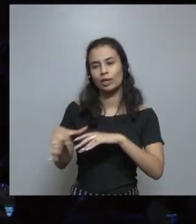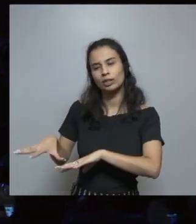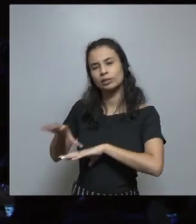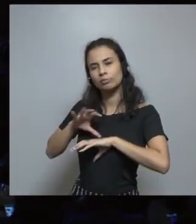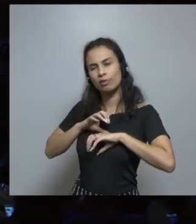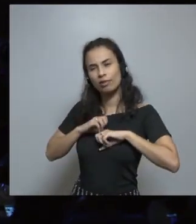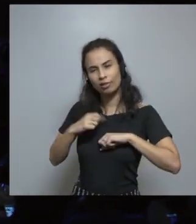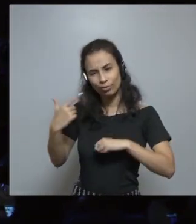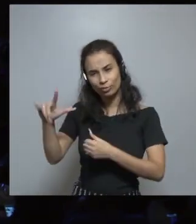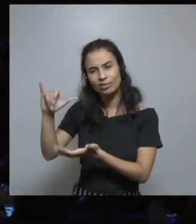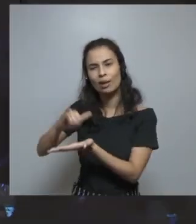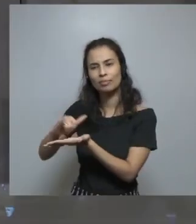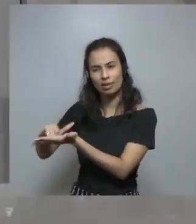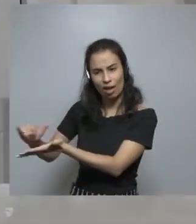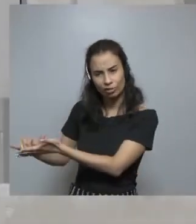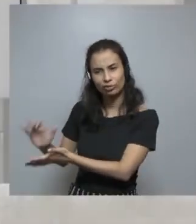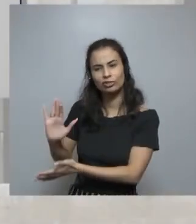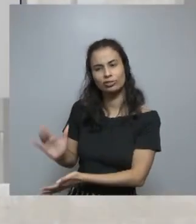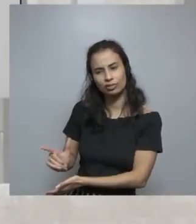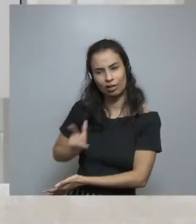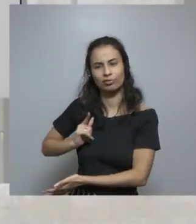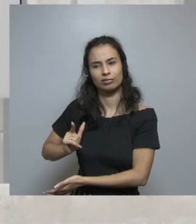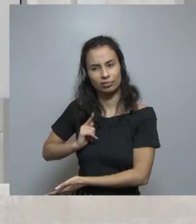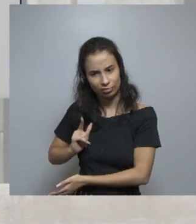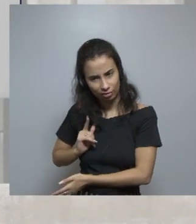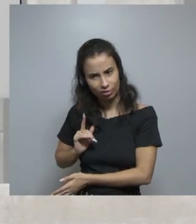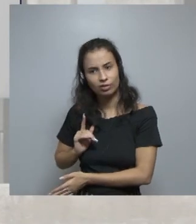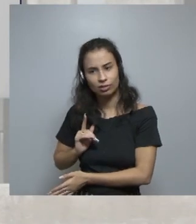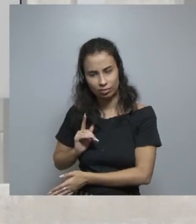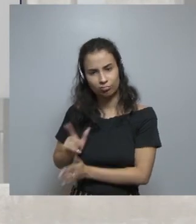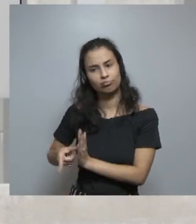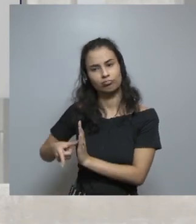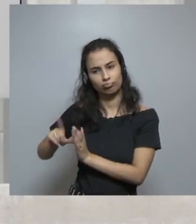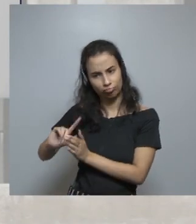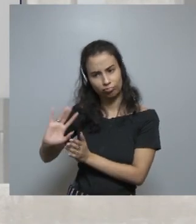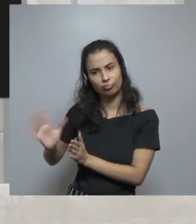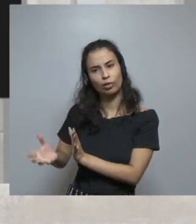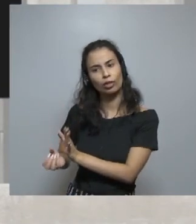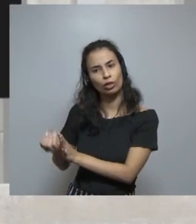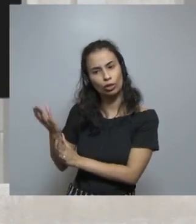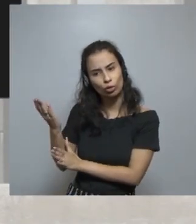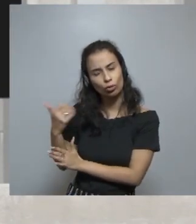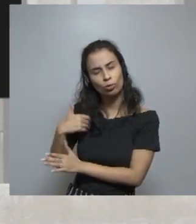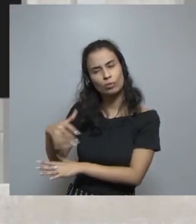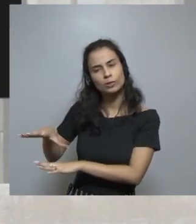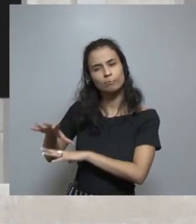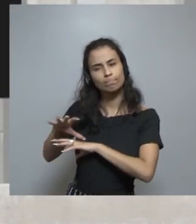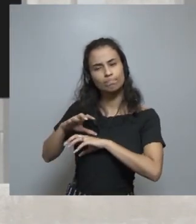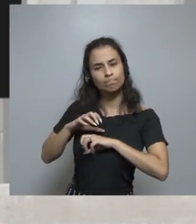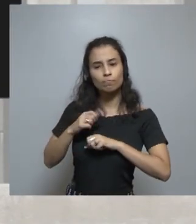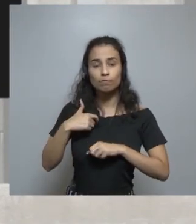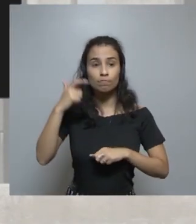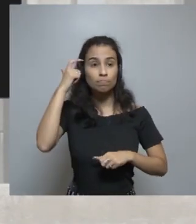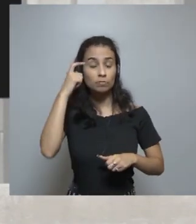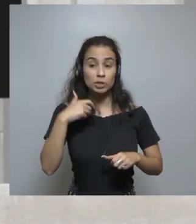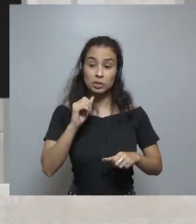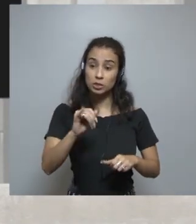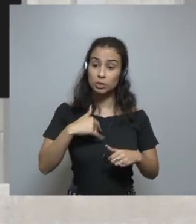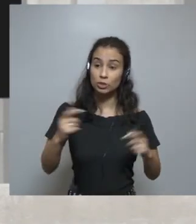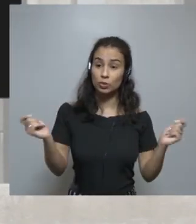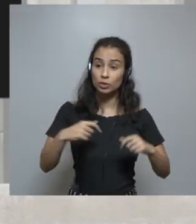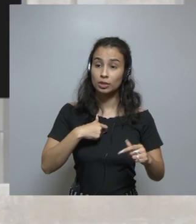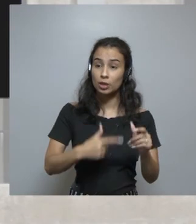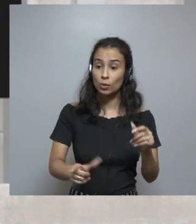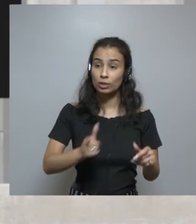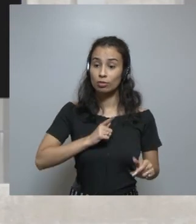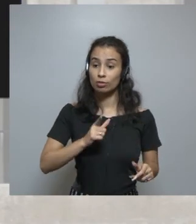fue, inspirados en algunas aplicaciones que existen en el mercado, pensamos, si yo puedo